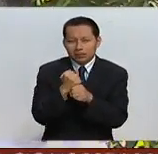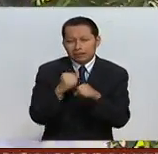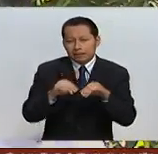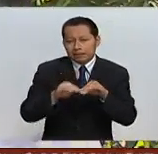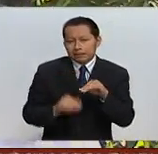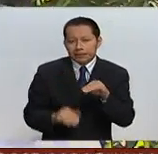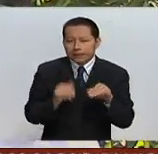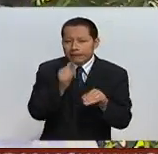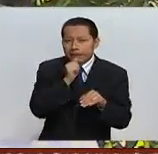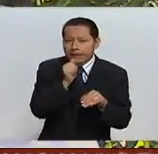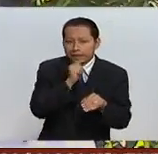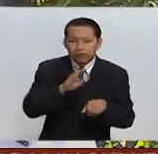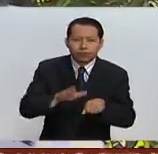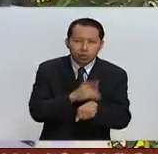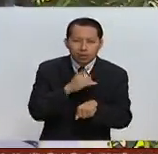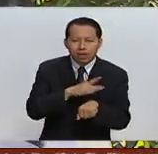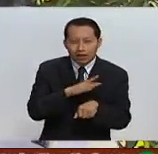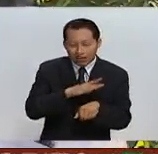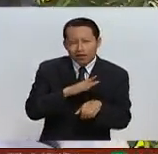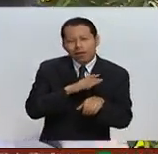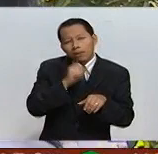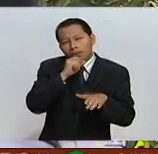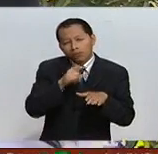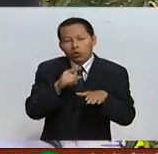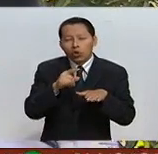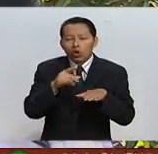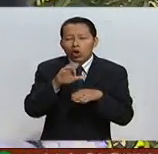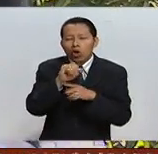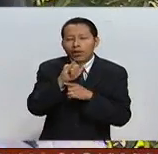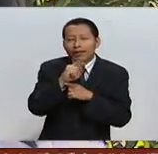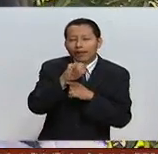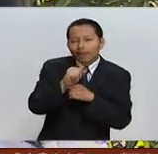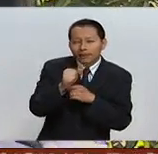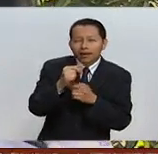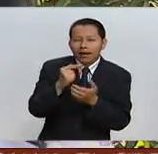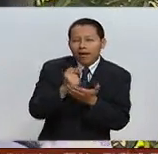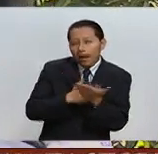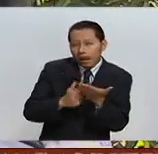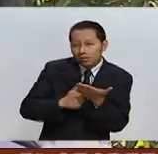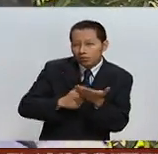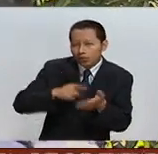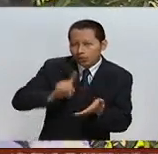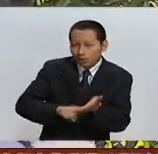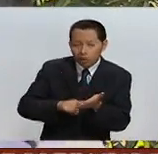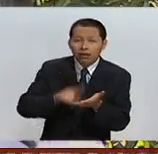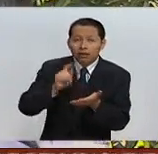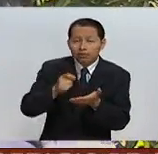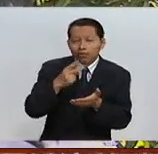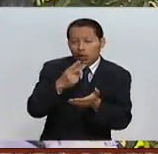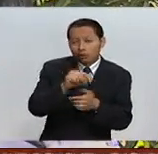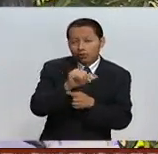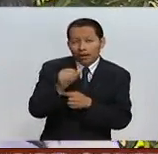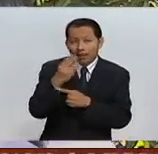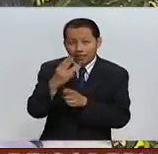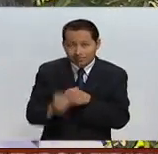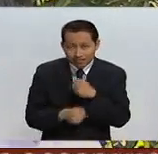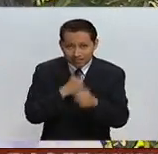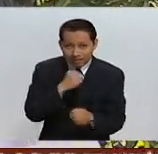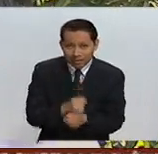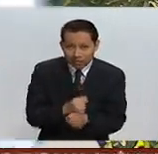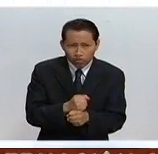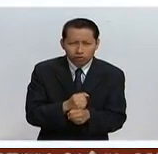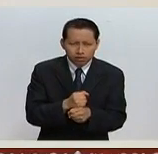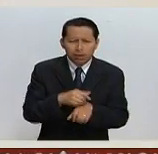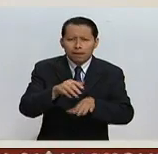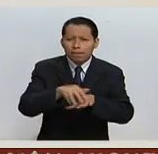pie plano debido al cojinete graso que se tiene. A partir de los dos años normalmente es entre los dos y los tres años el pie